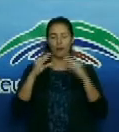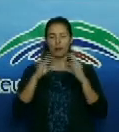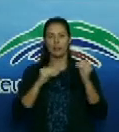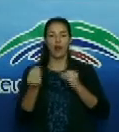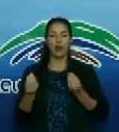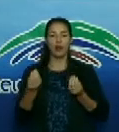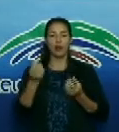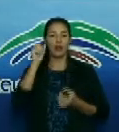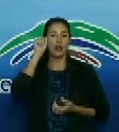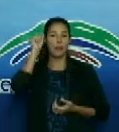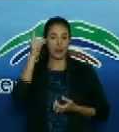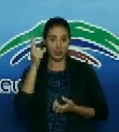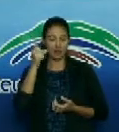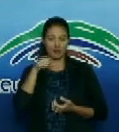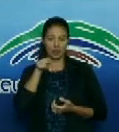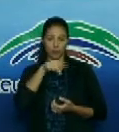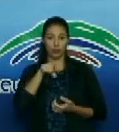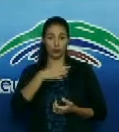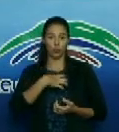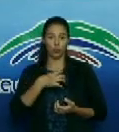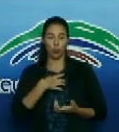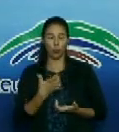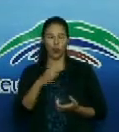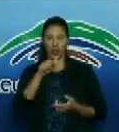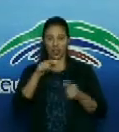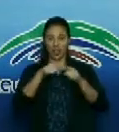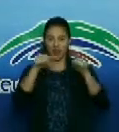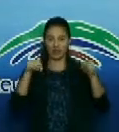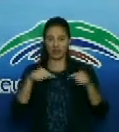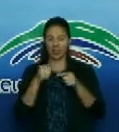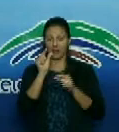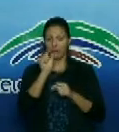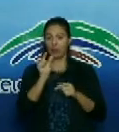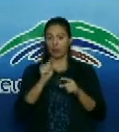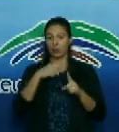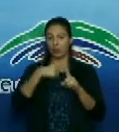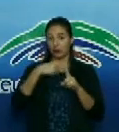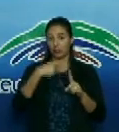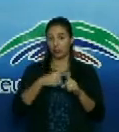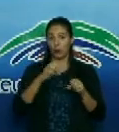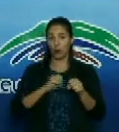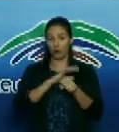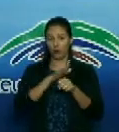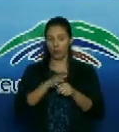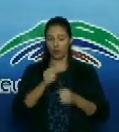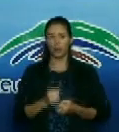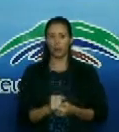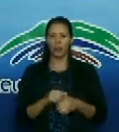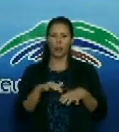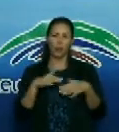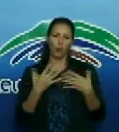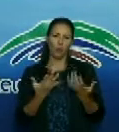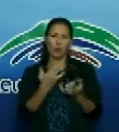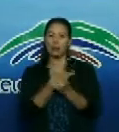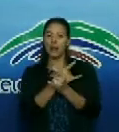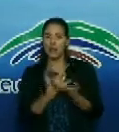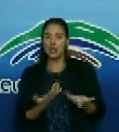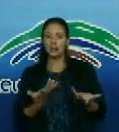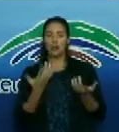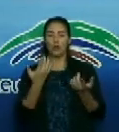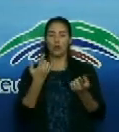en la sala de confirmados de este hospital háblenos de cómo transcurre una jornada de trabajo cuáles son los riesgos